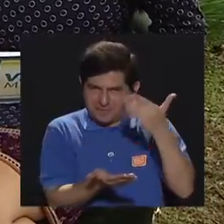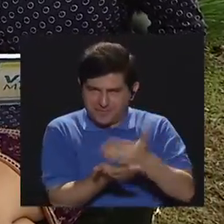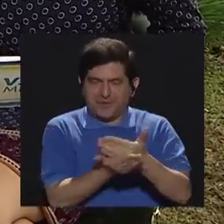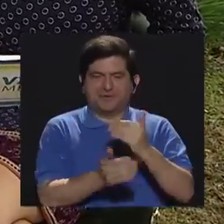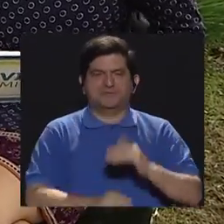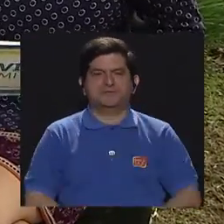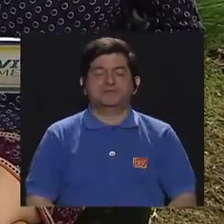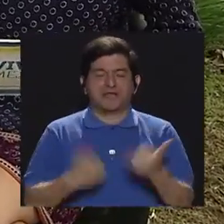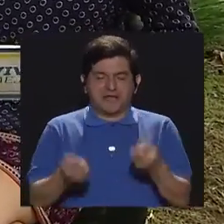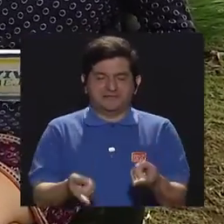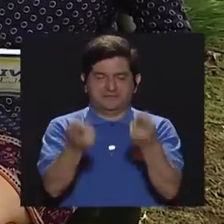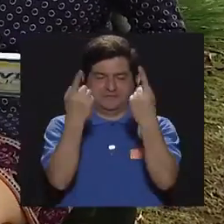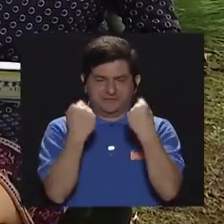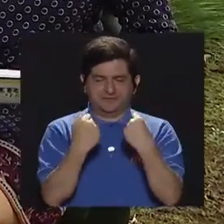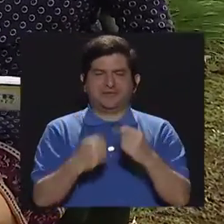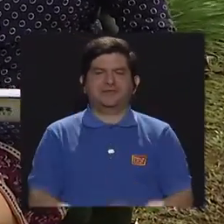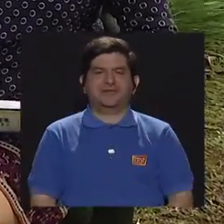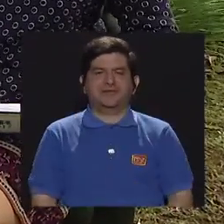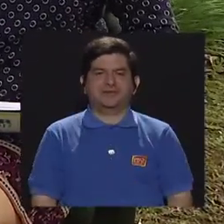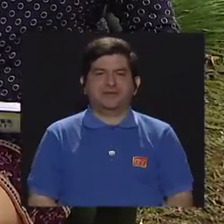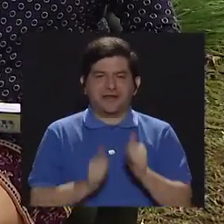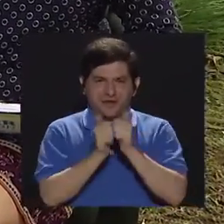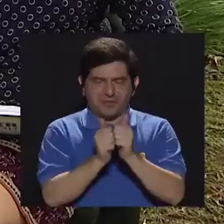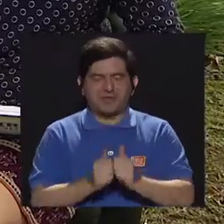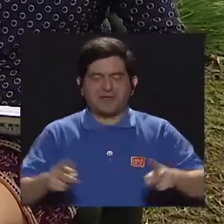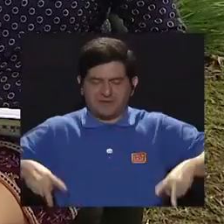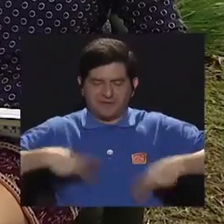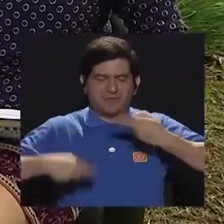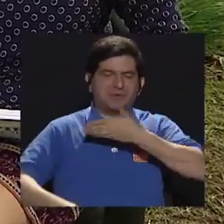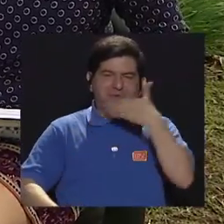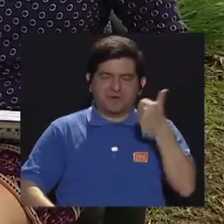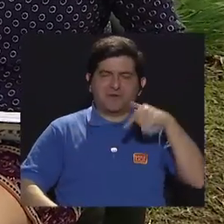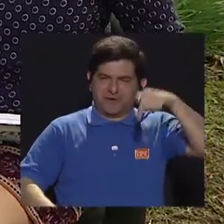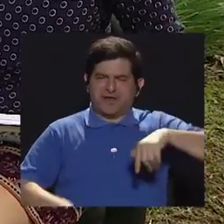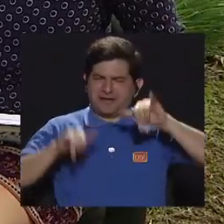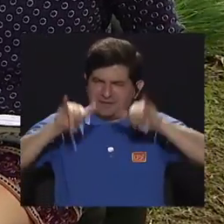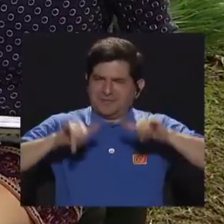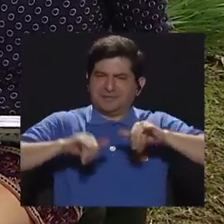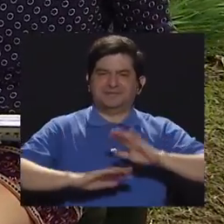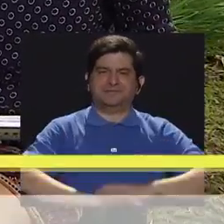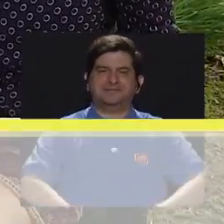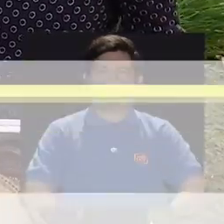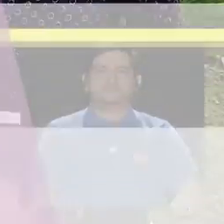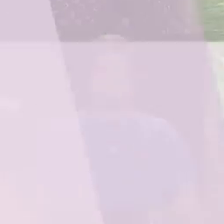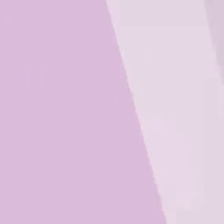una segunda pausa y ya regresamos con ustedes en Vivir Mejor. Quédese con nosotros.